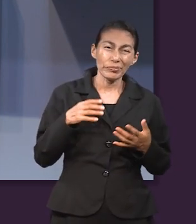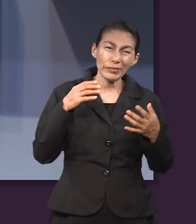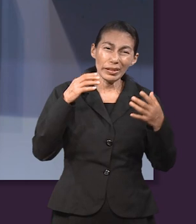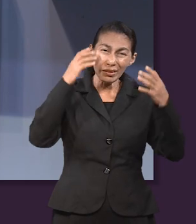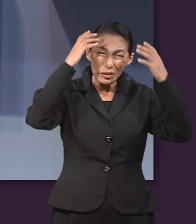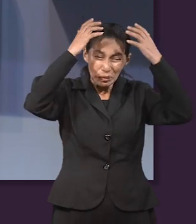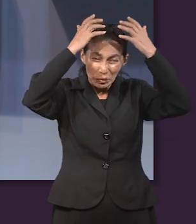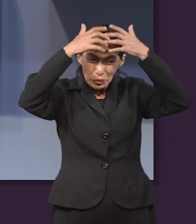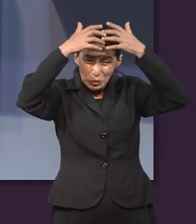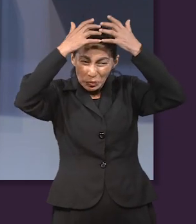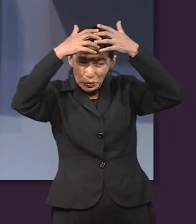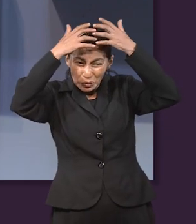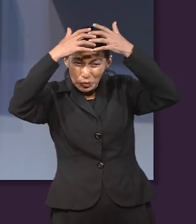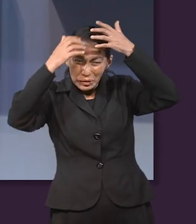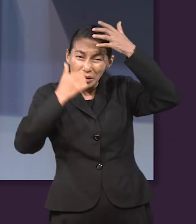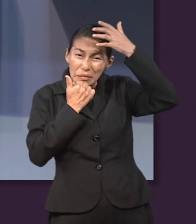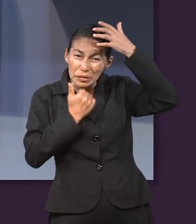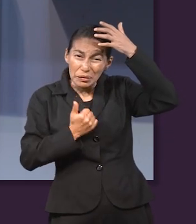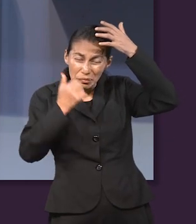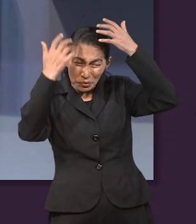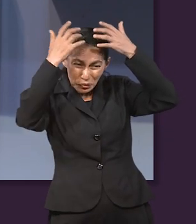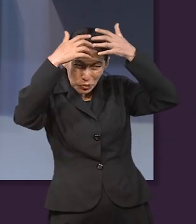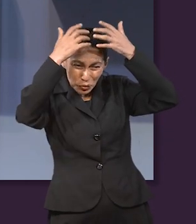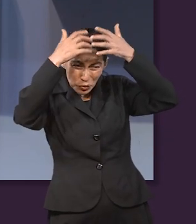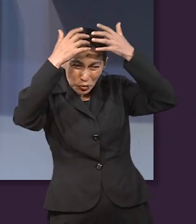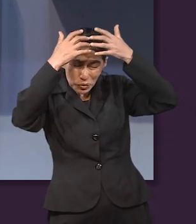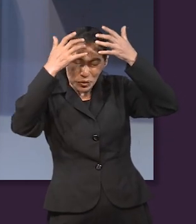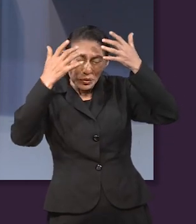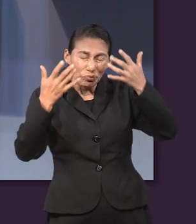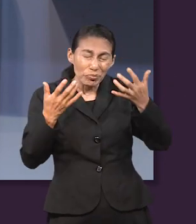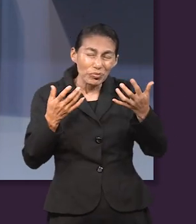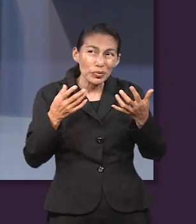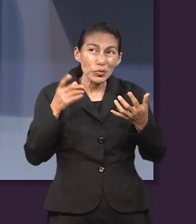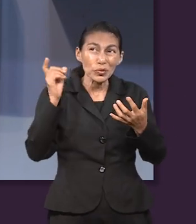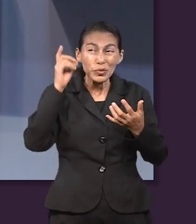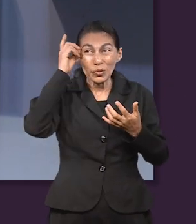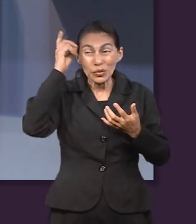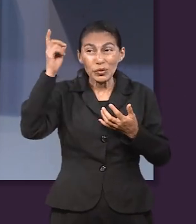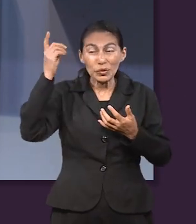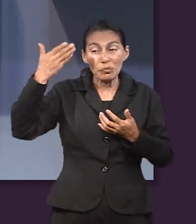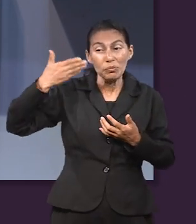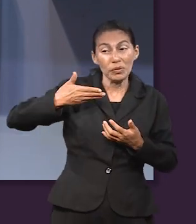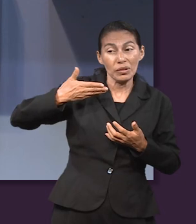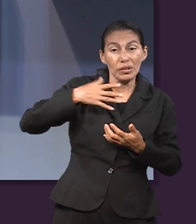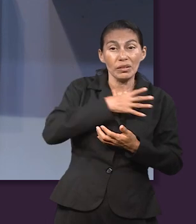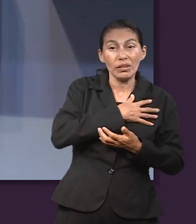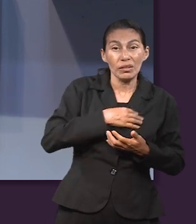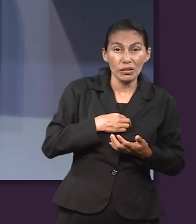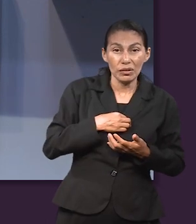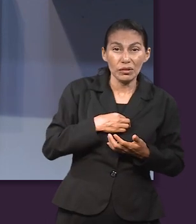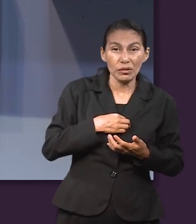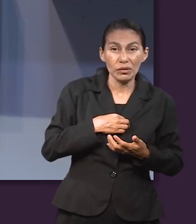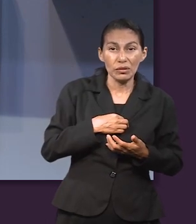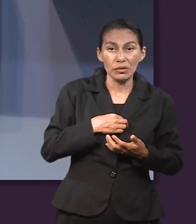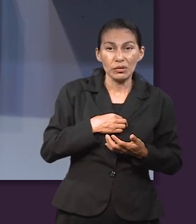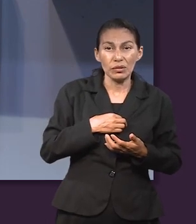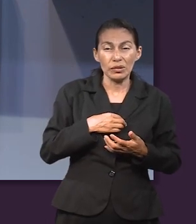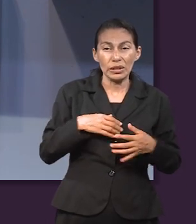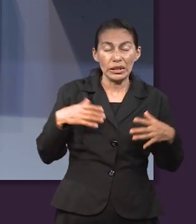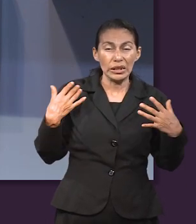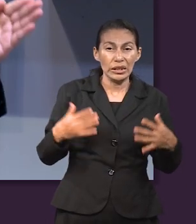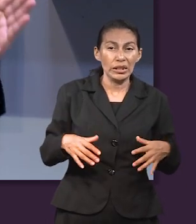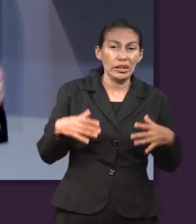imagino el proceso mental, la racionalización cognitiva que Abraham tuvo que hacer para